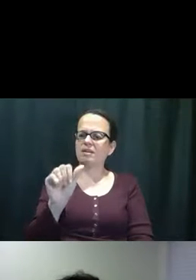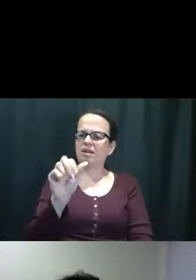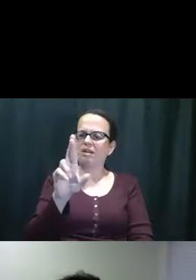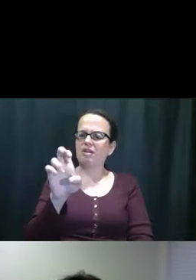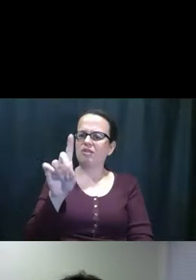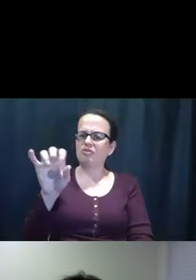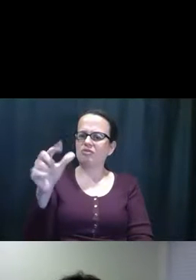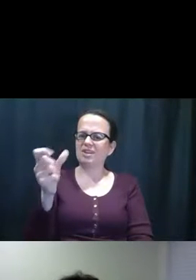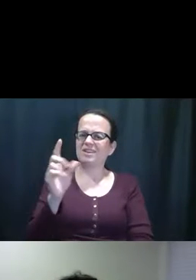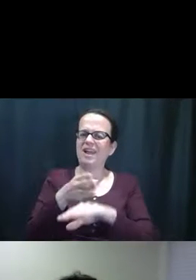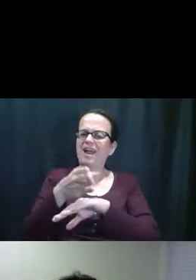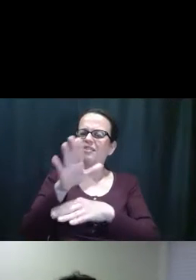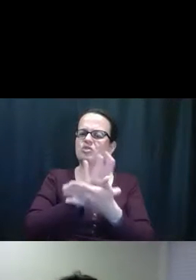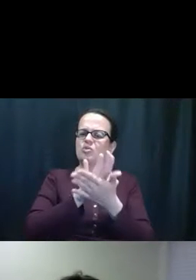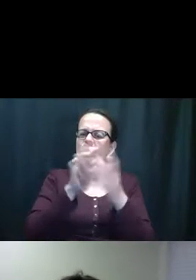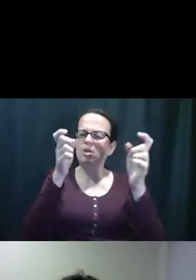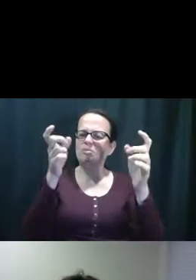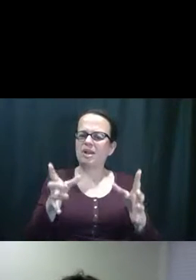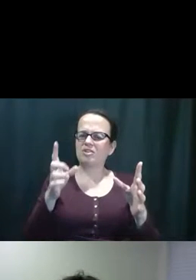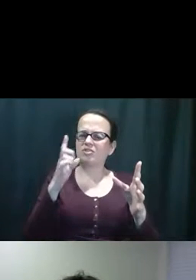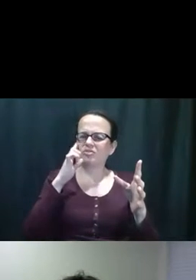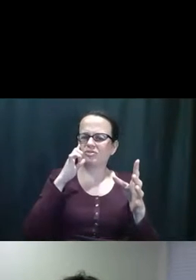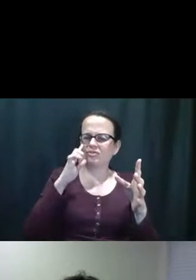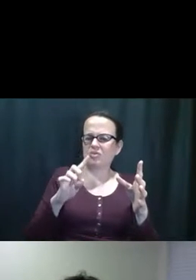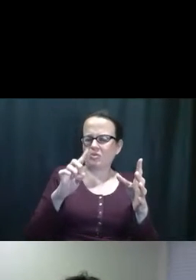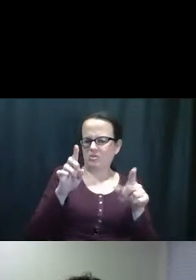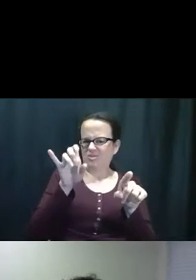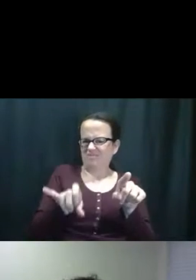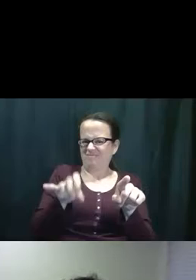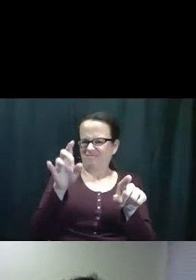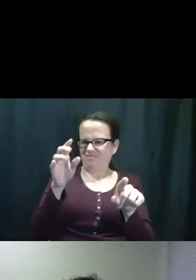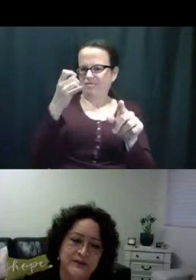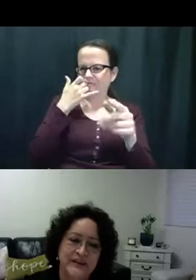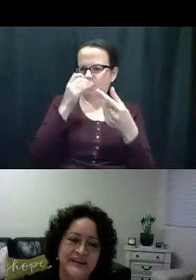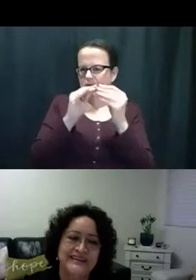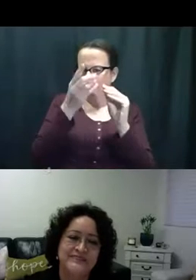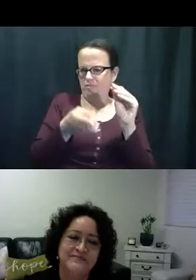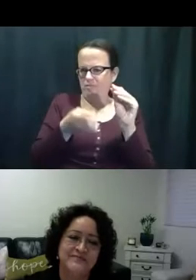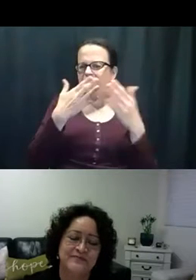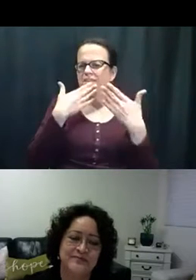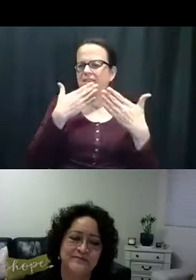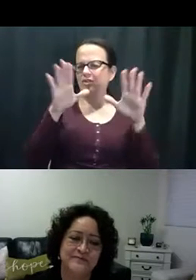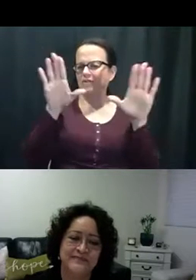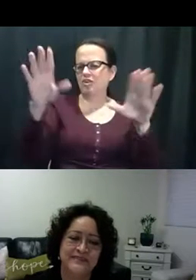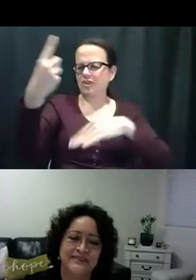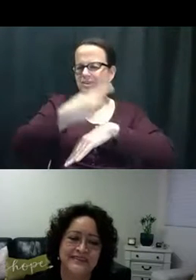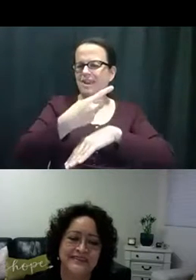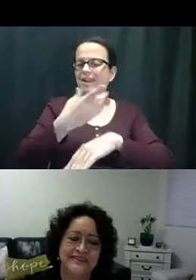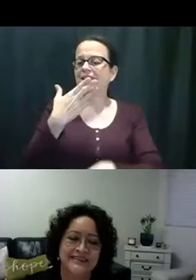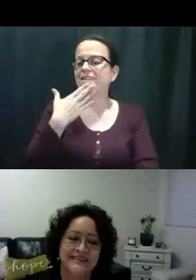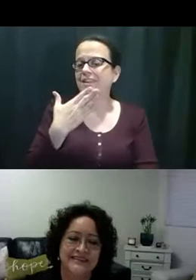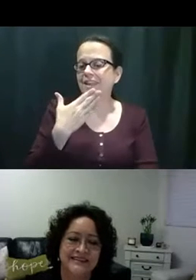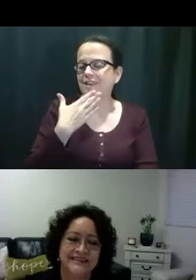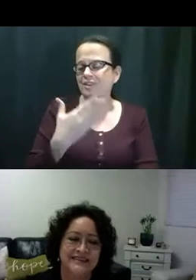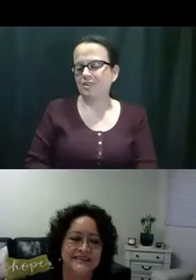puede hablar con Rónica Readings, que es la manejadora del programa después de la escuela. Gracias y que tenga buen